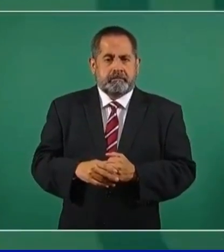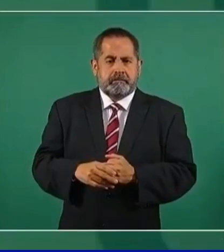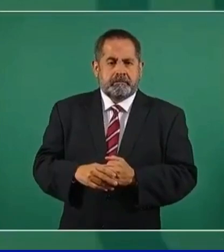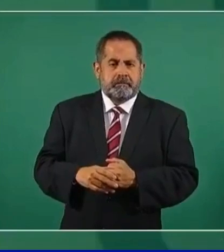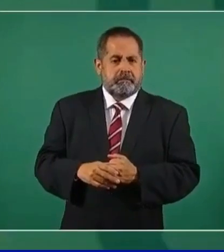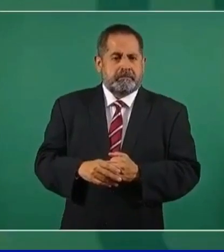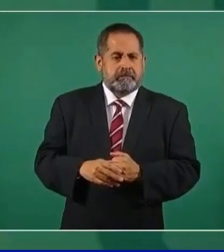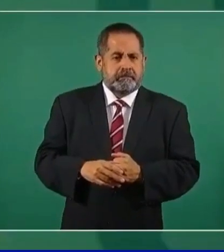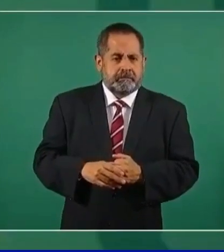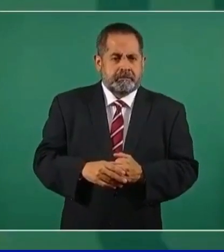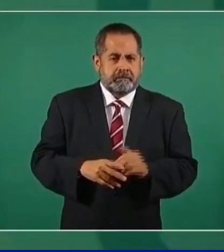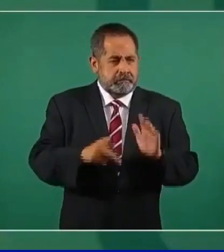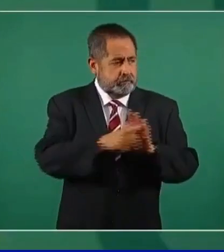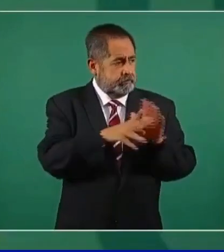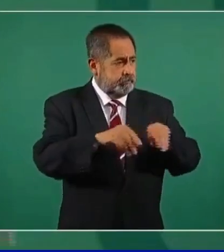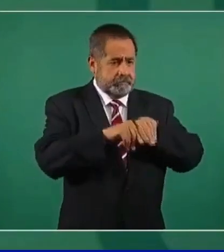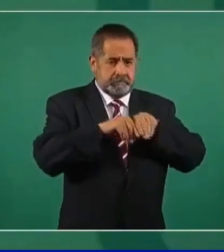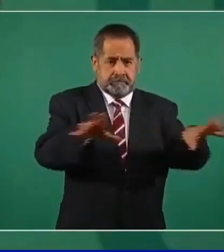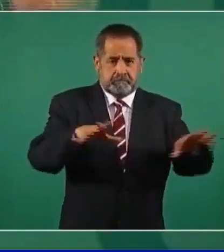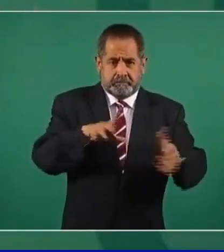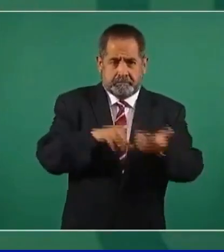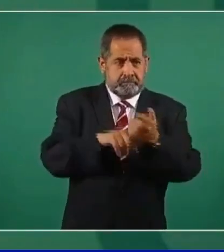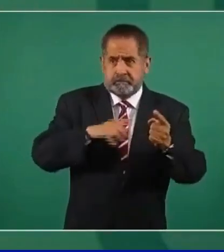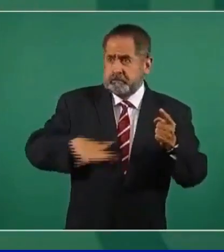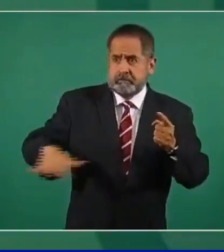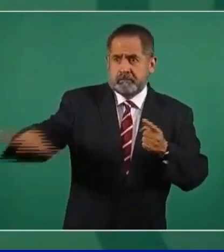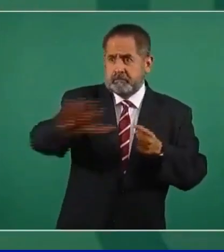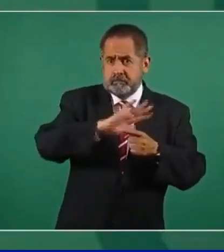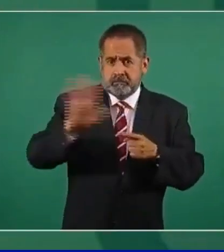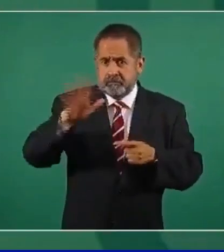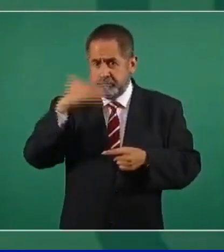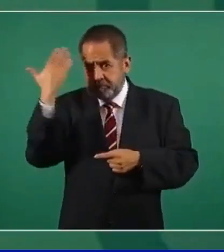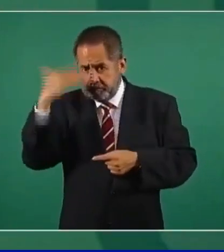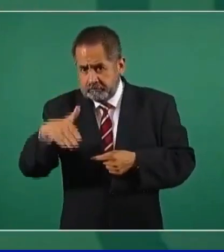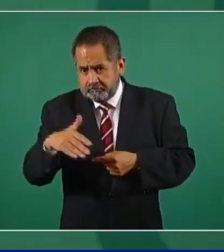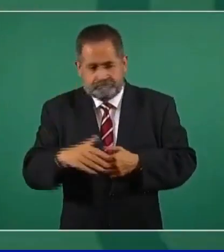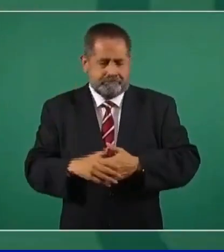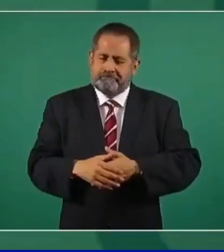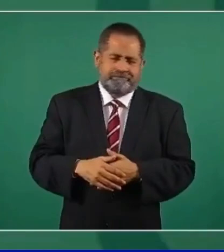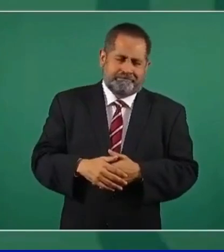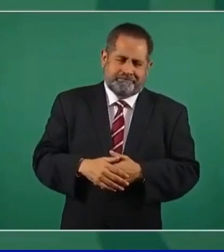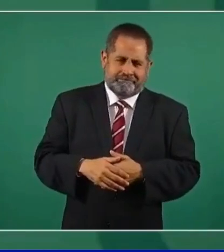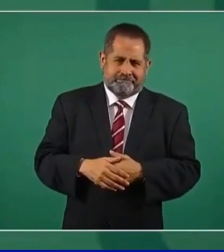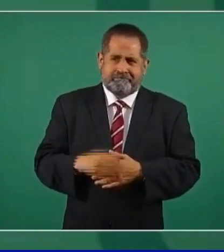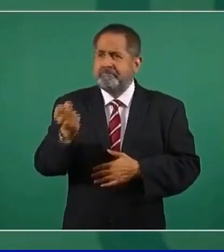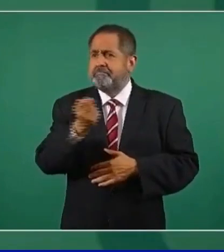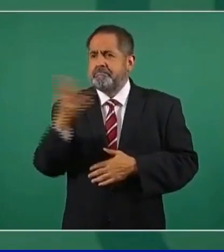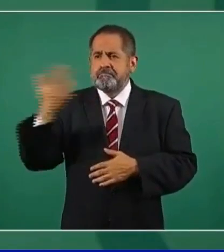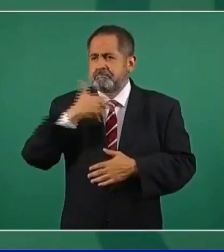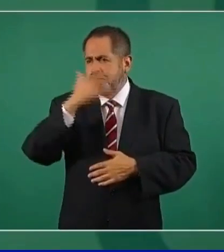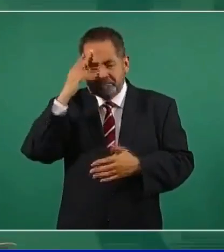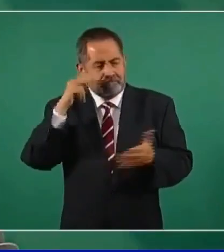garantía de que lo sabe el pueblo? No, no.